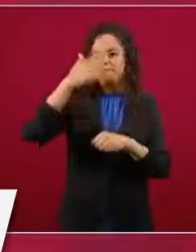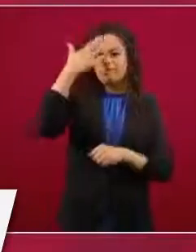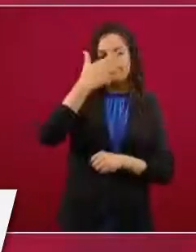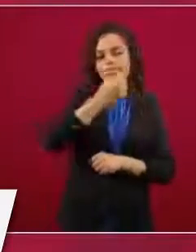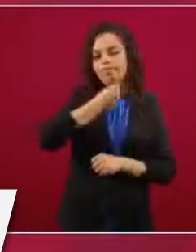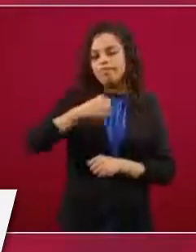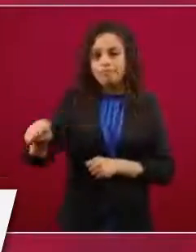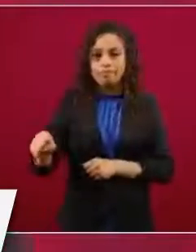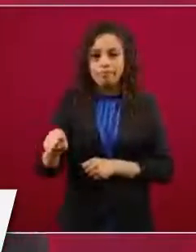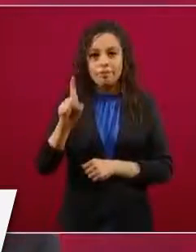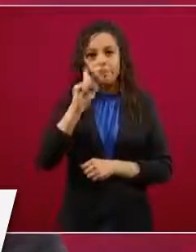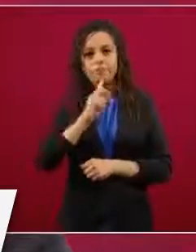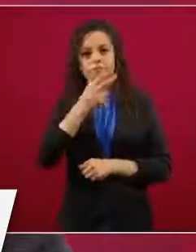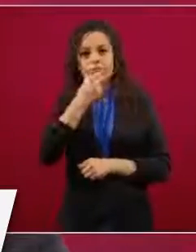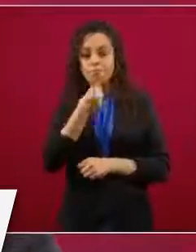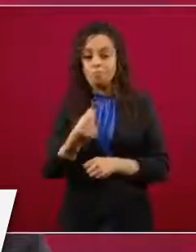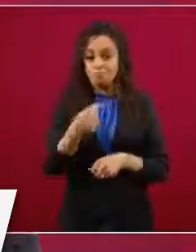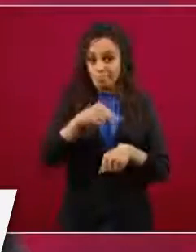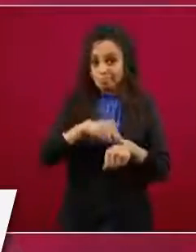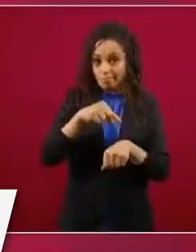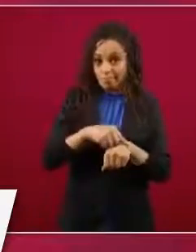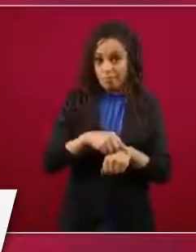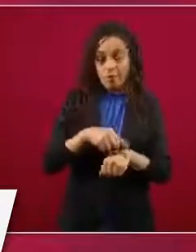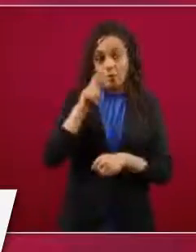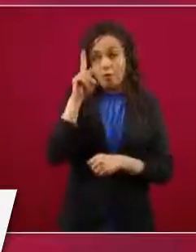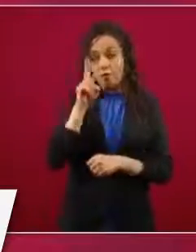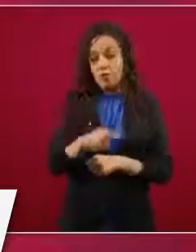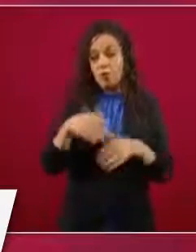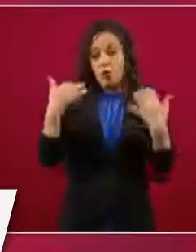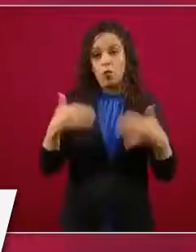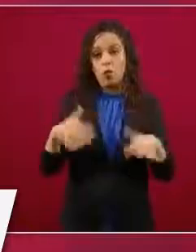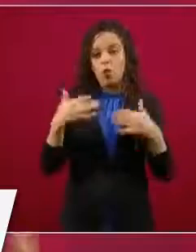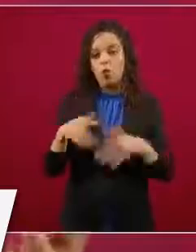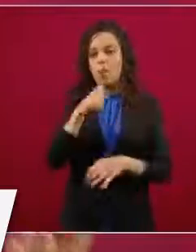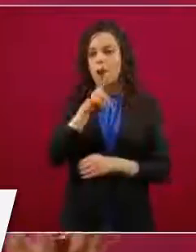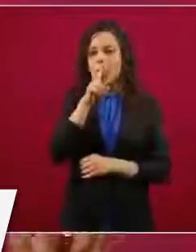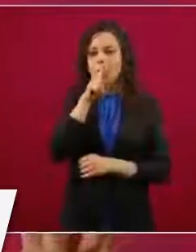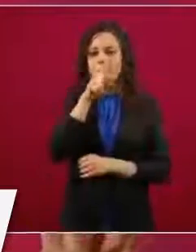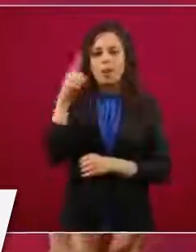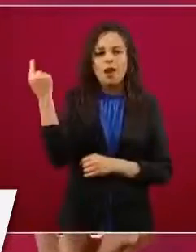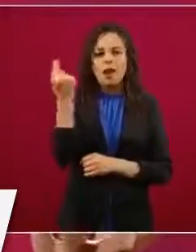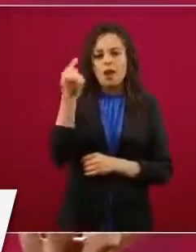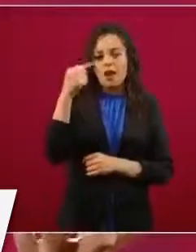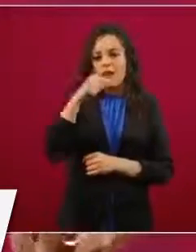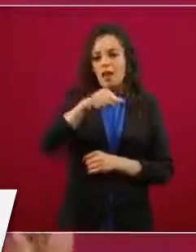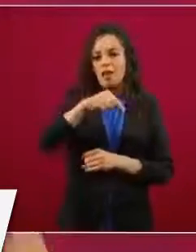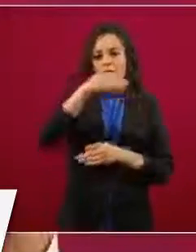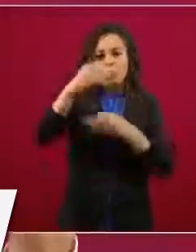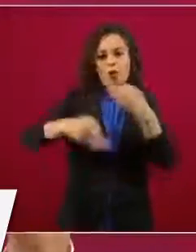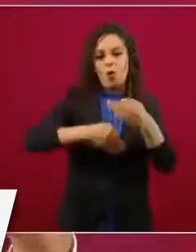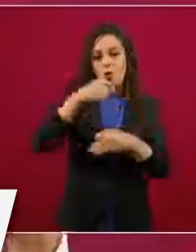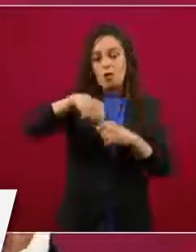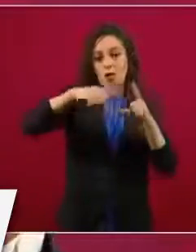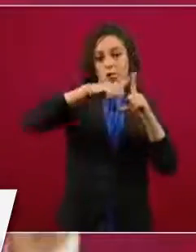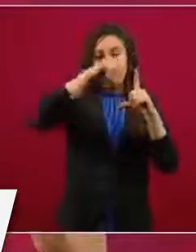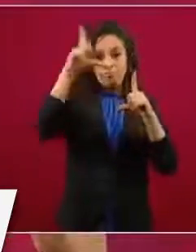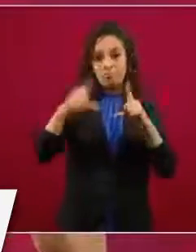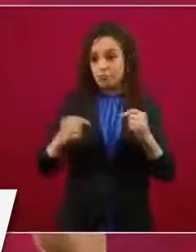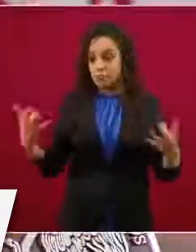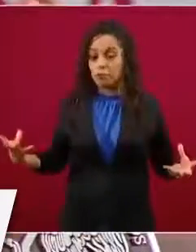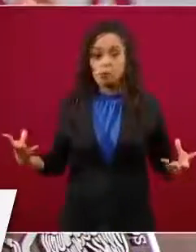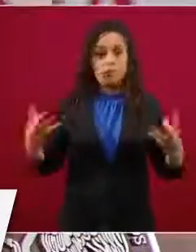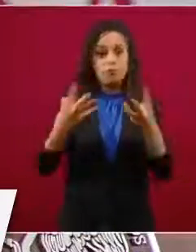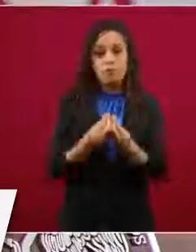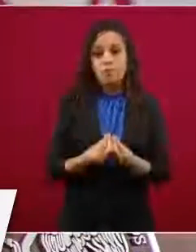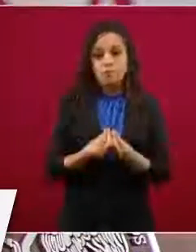doctoras, pues que yo no puedo decir otra cosa más que son los mejores que hay en el país, pero todo el sistema está muy integrado y en este momento eso es